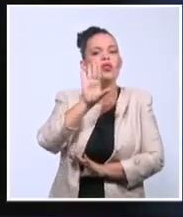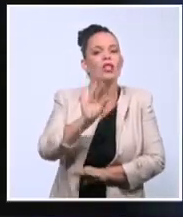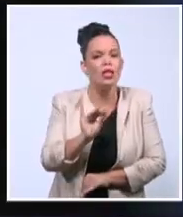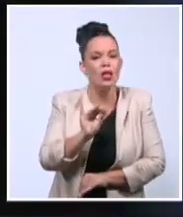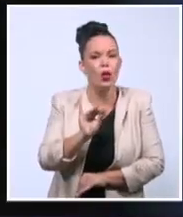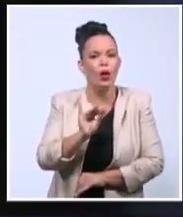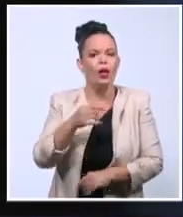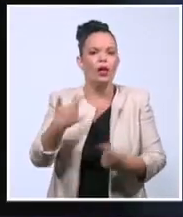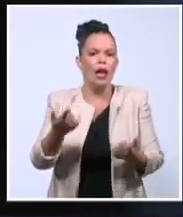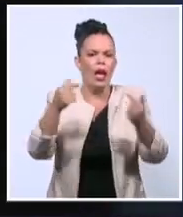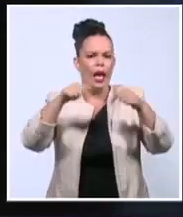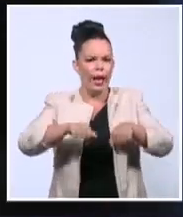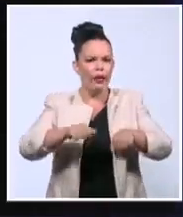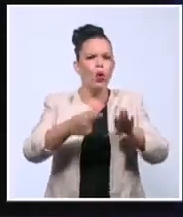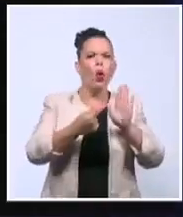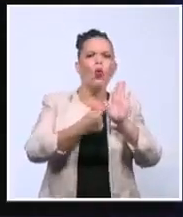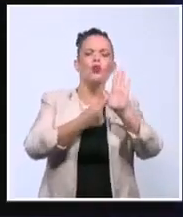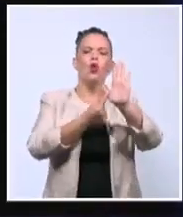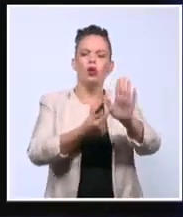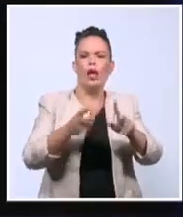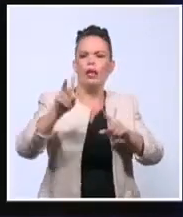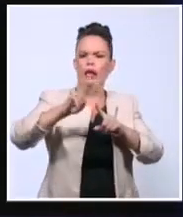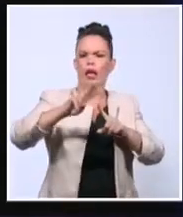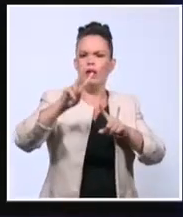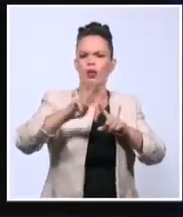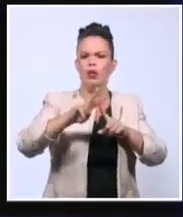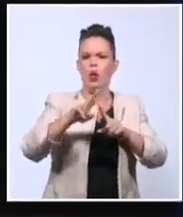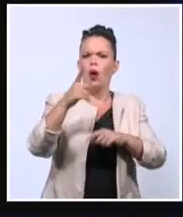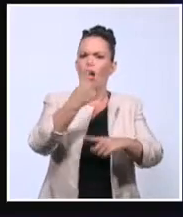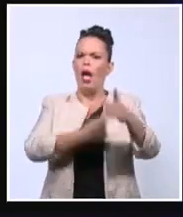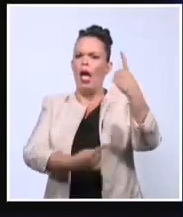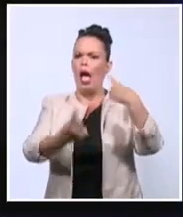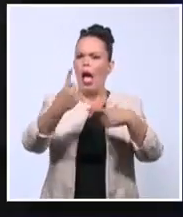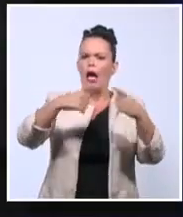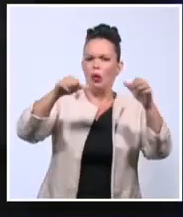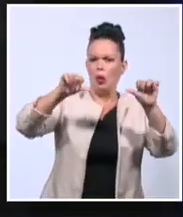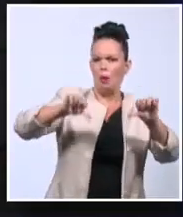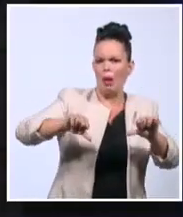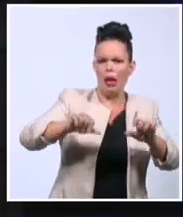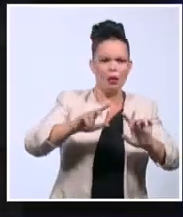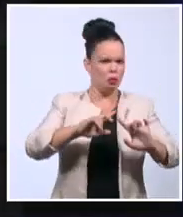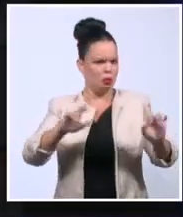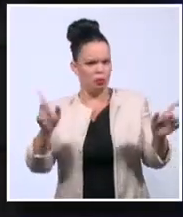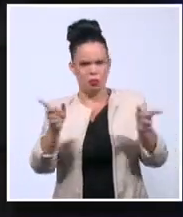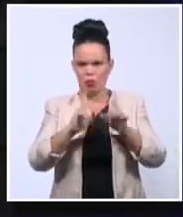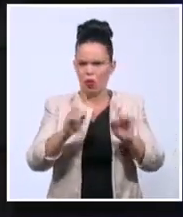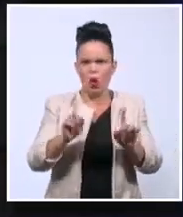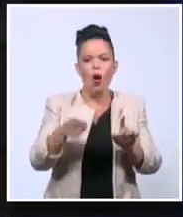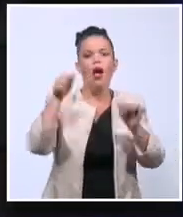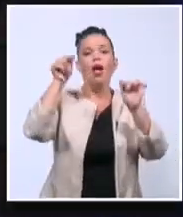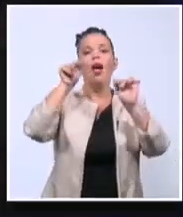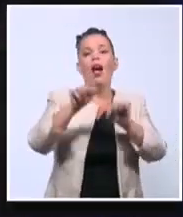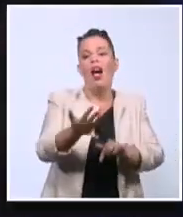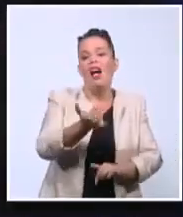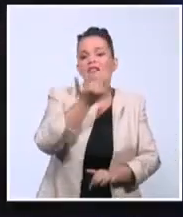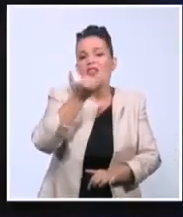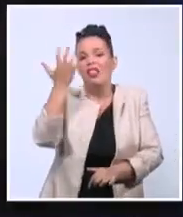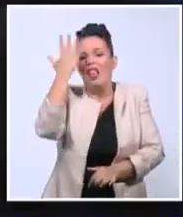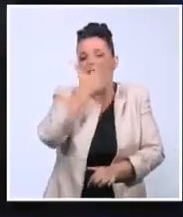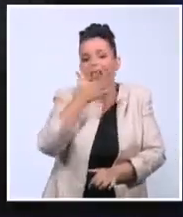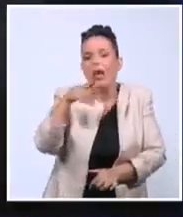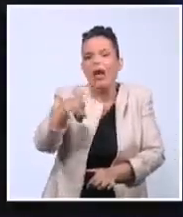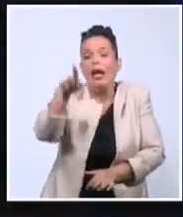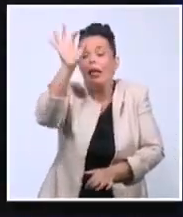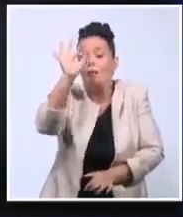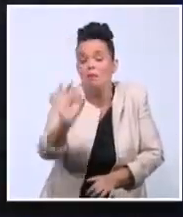esto en la televisión es un acto vil es un acto de linchamiento se está linchando él mismo con su actitud desafiante falta de